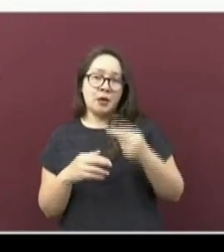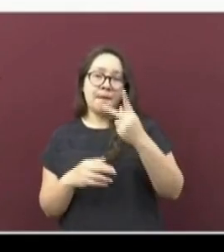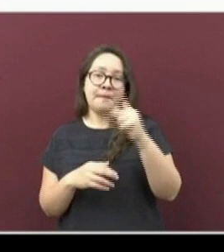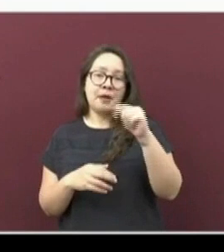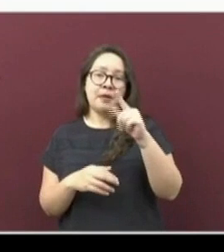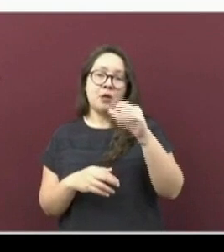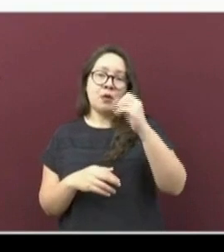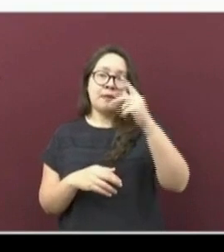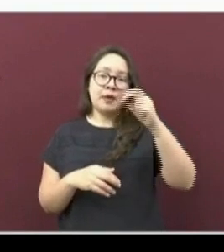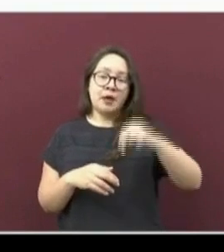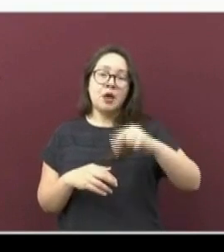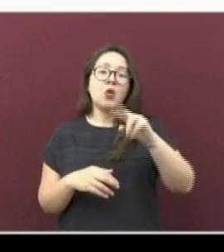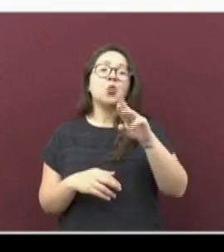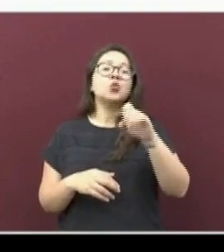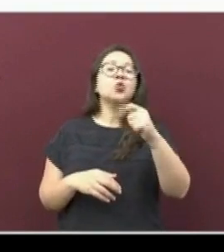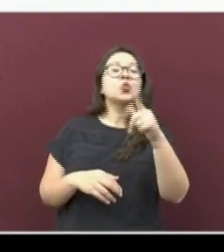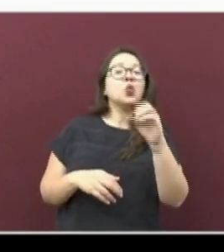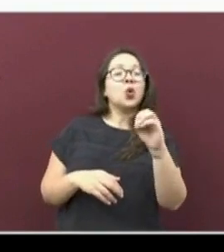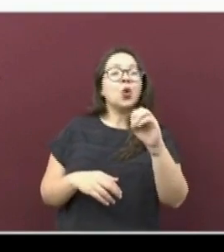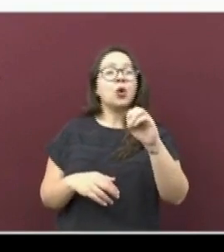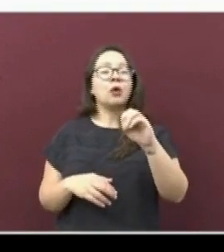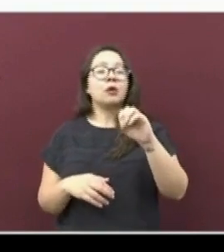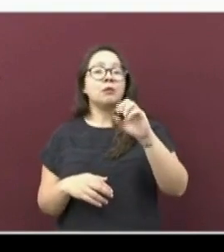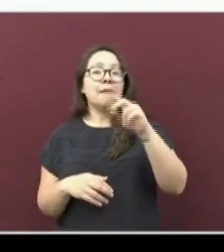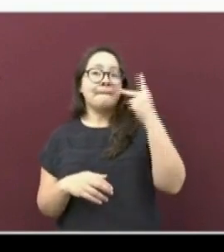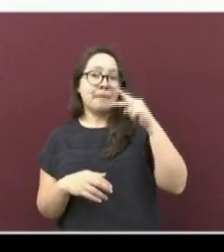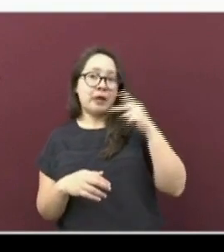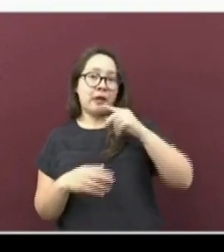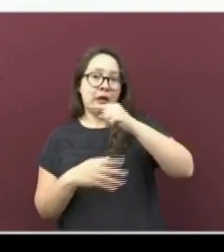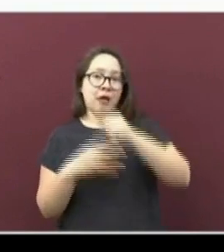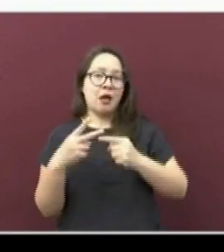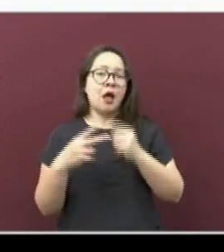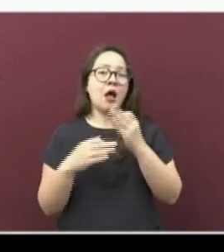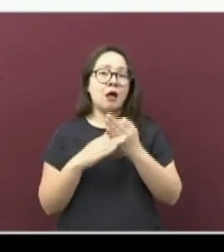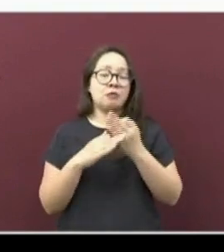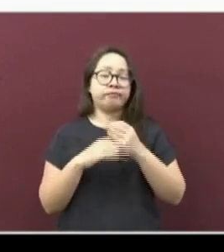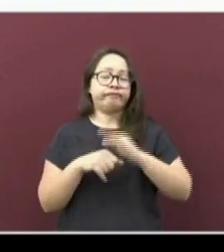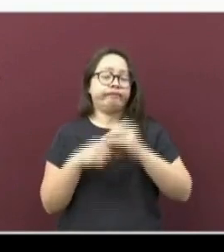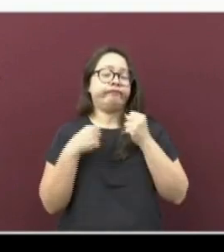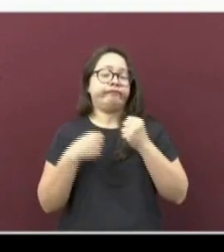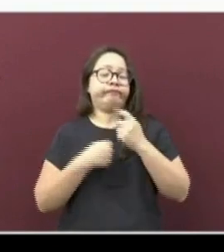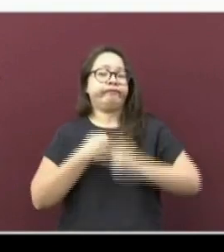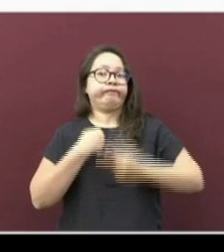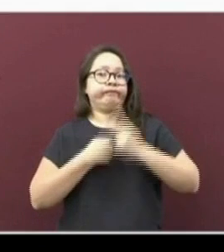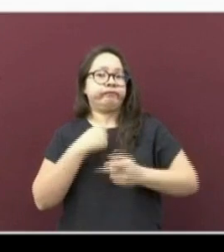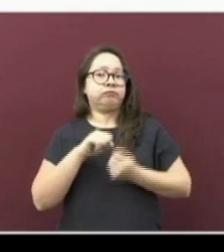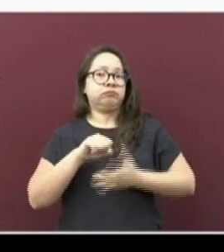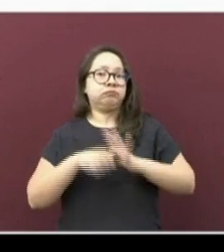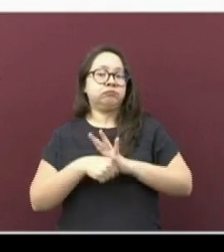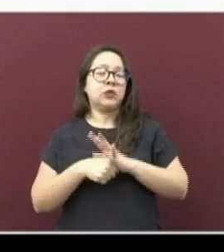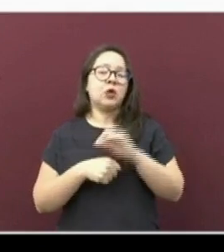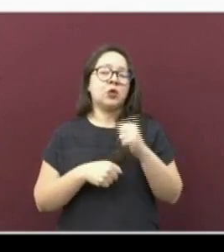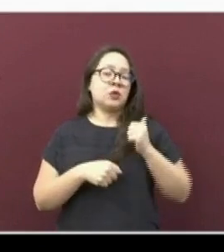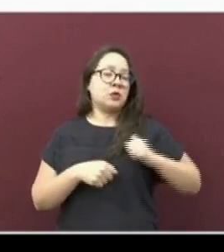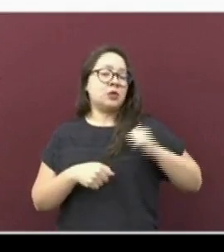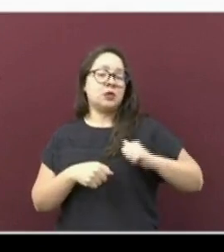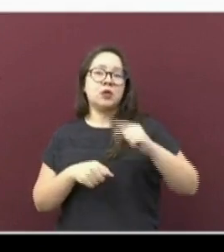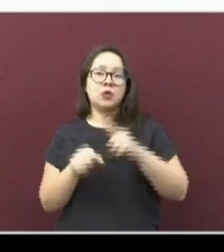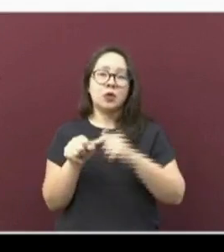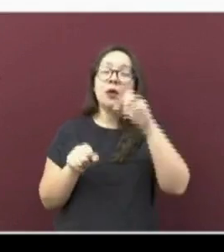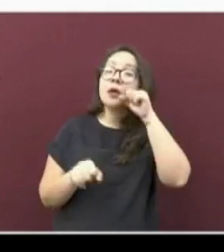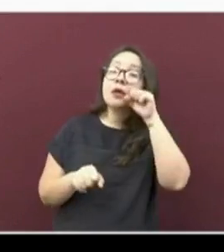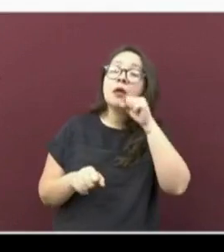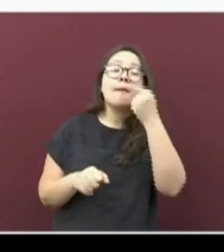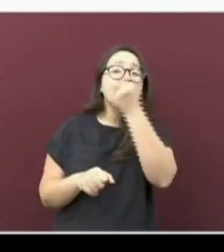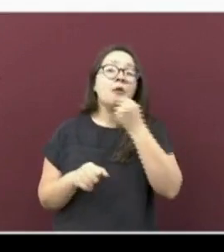Úrsulo Galván y Veracruz se encuentran en este momento en riesgo máximo. La antigua continúa Naranja y Boca del